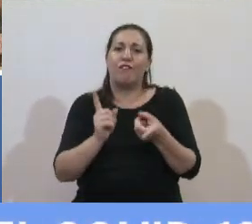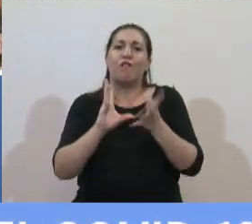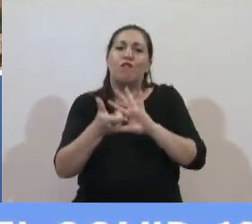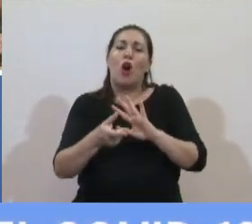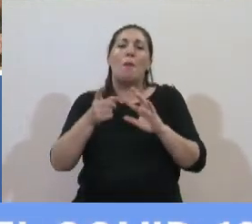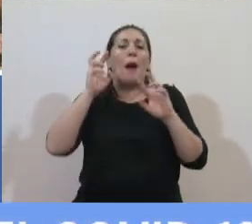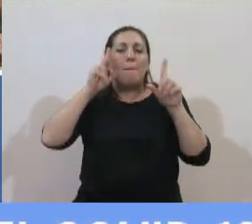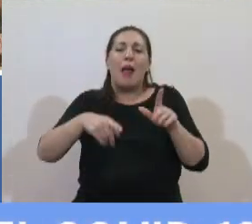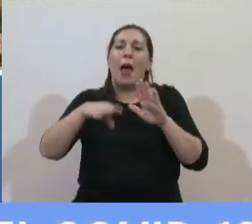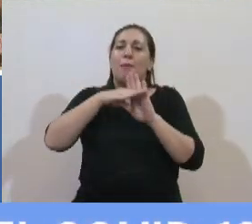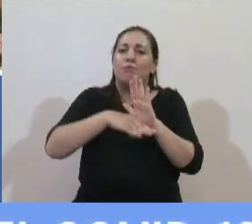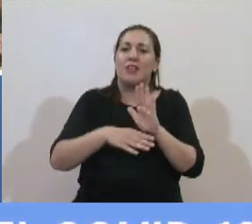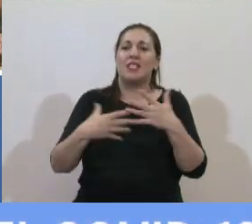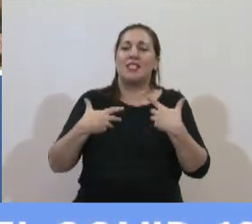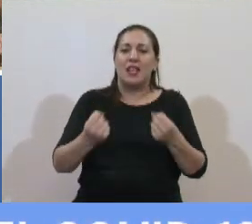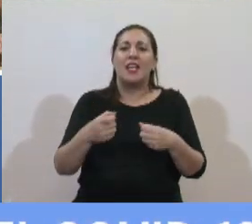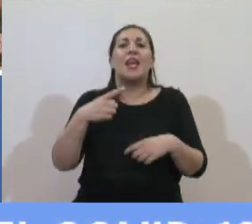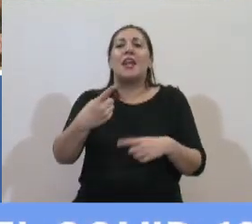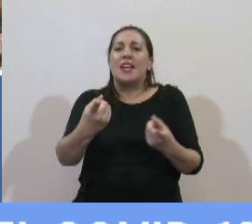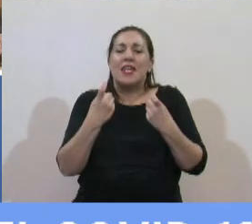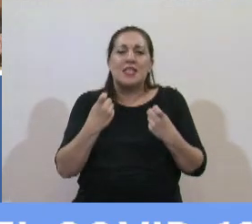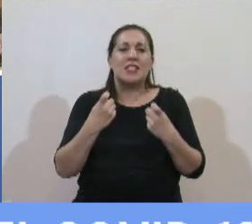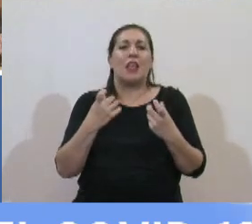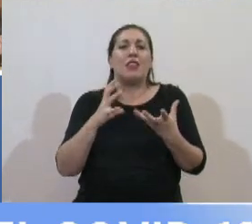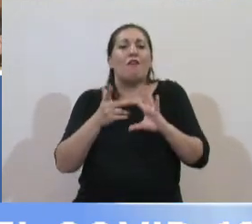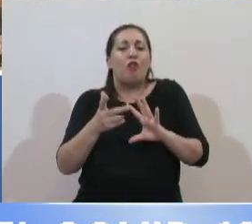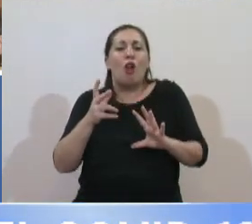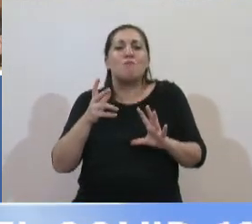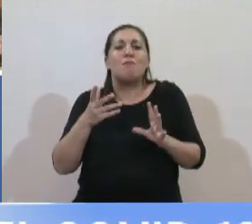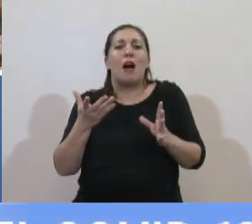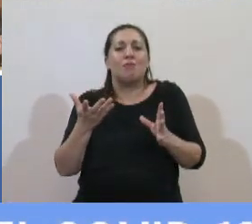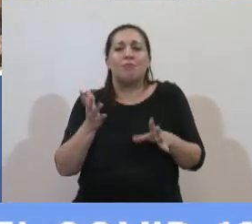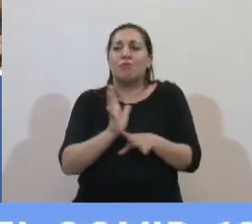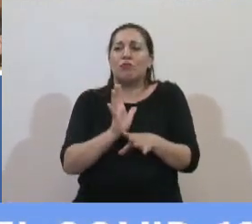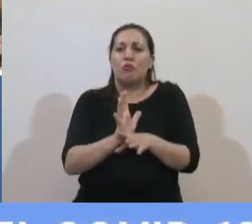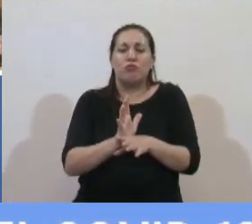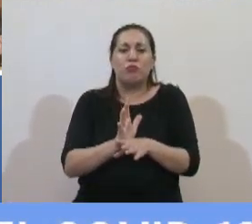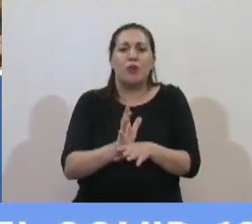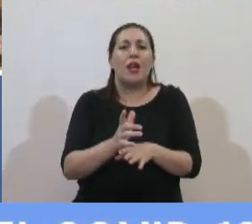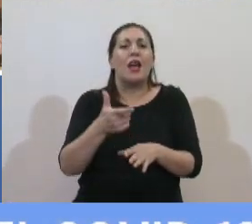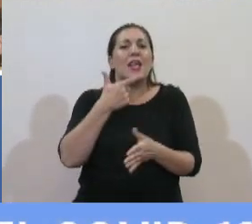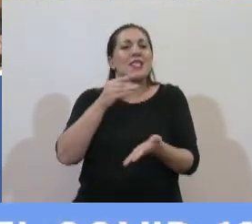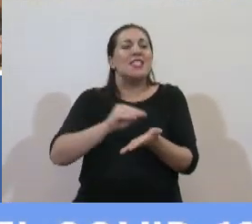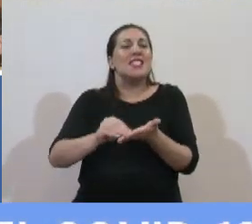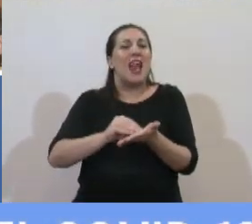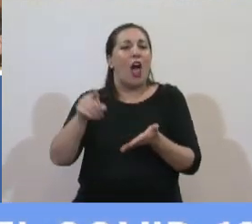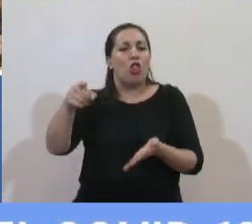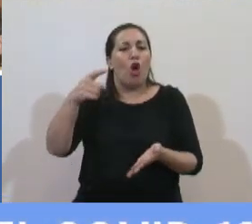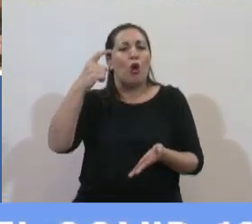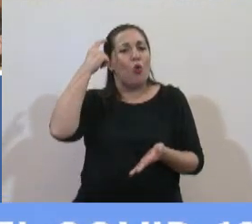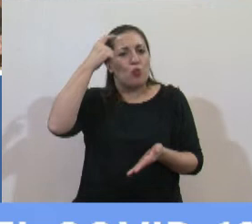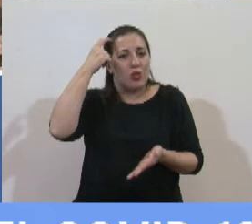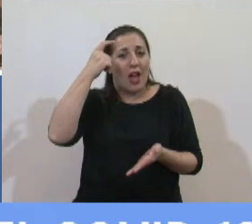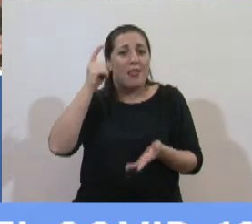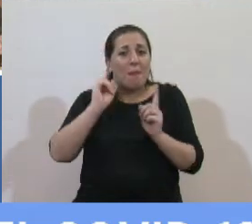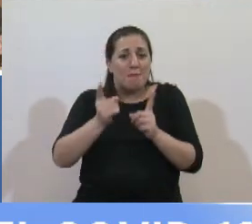alcanza esto requiere de una mirada superadora quizás como lo esbozó el senador Martín Lustó de